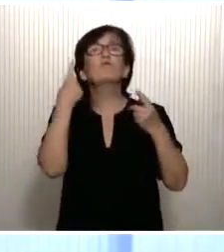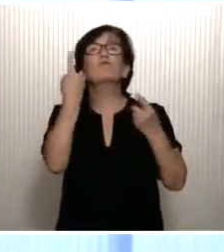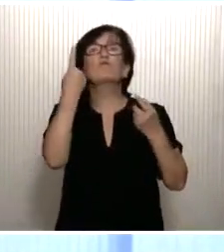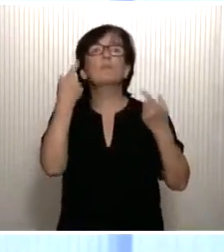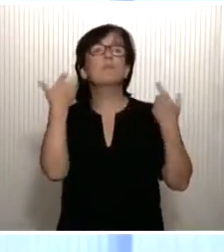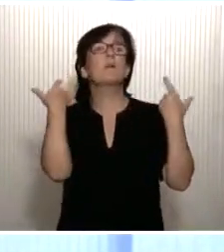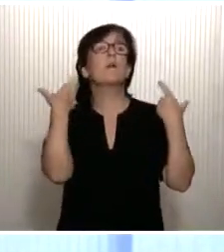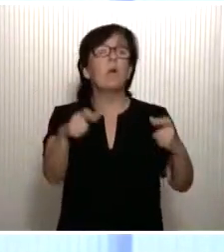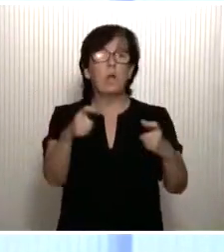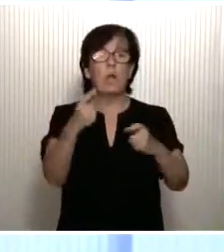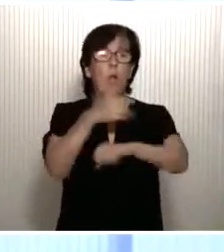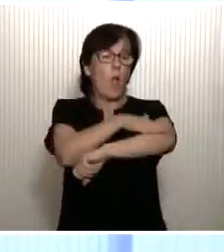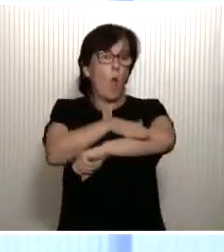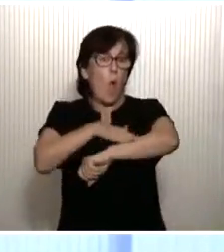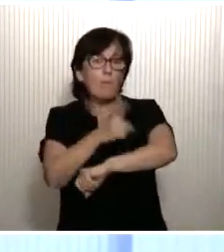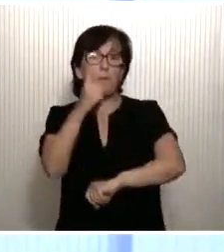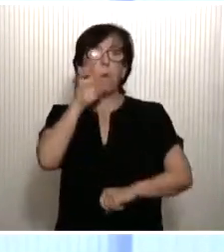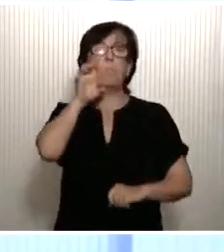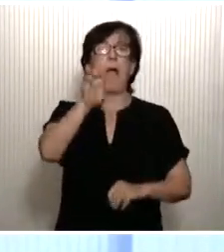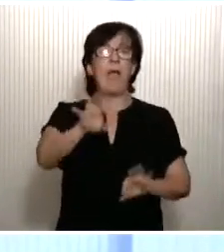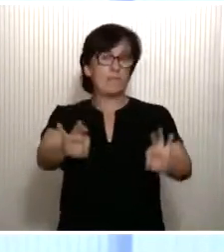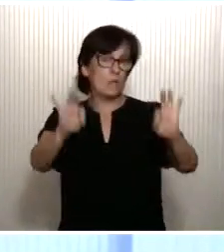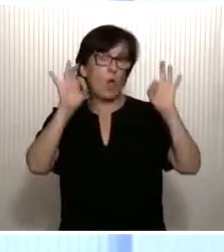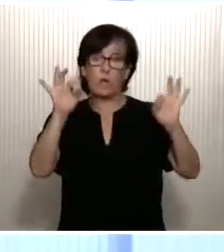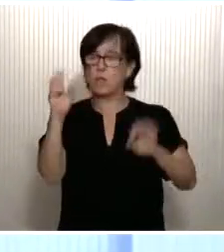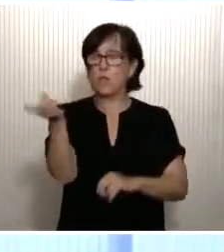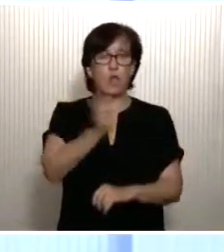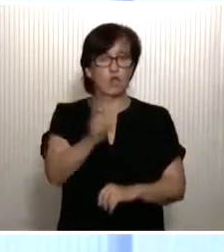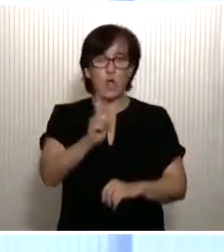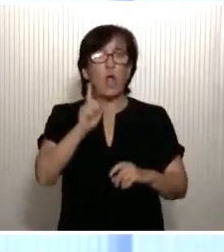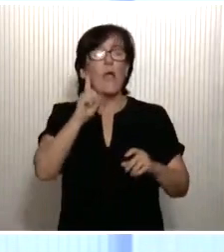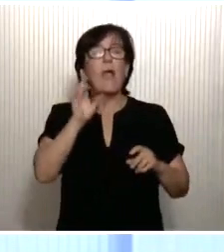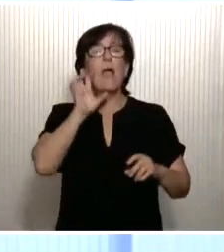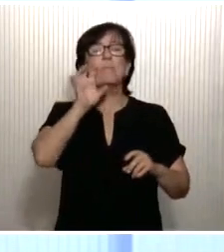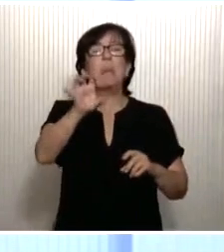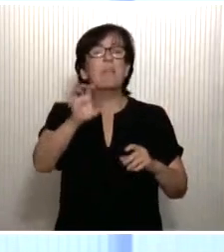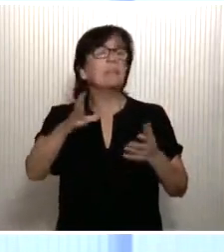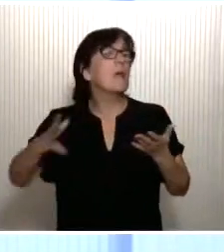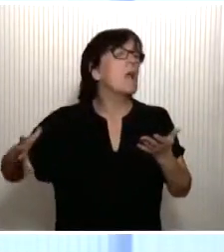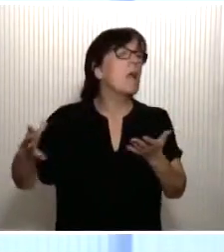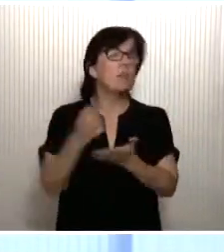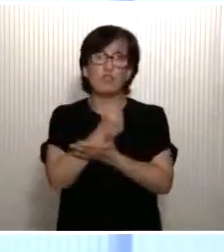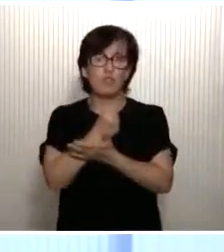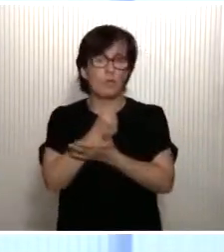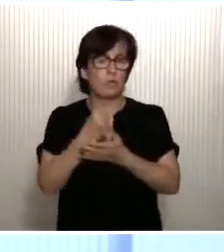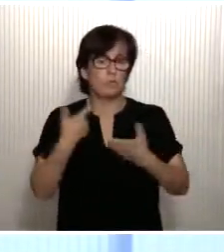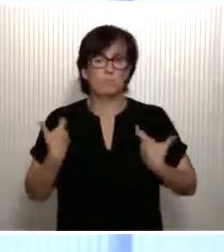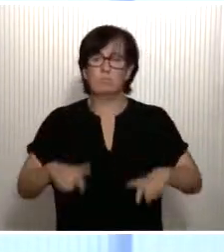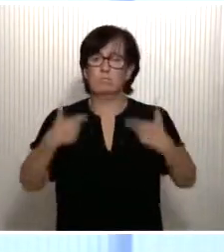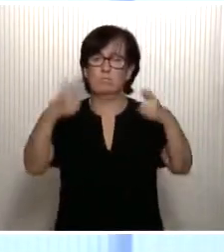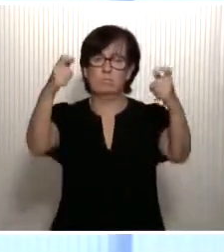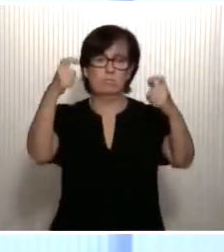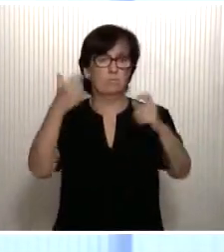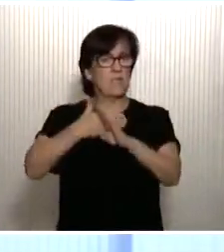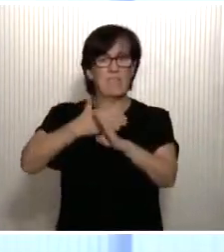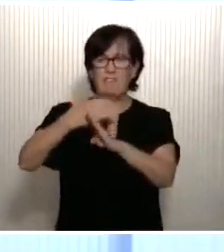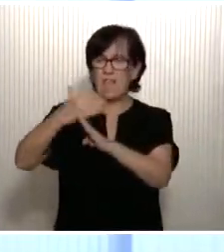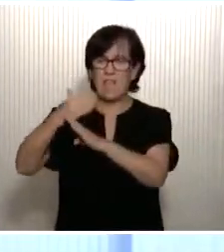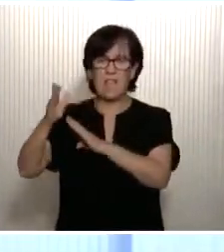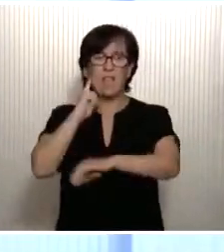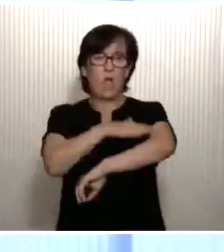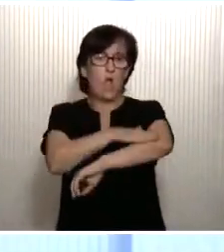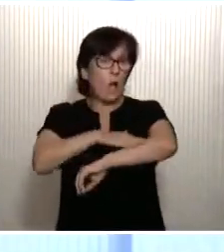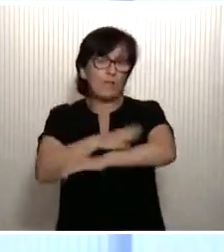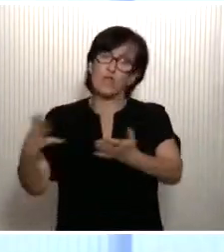a un gobierno o a un país determinado. Esta vez el problema afecta a todas las clases, a todos los gobiernos, en